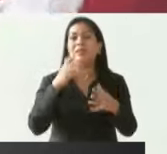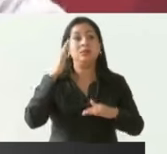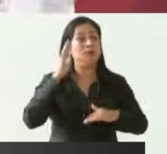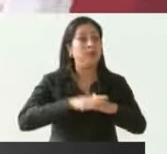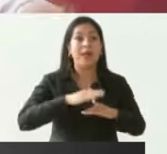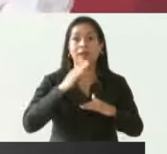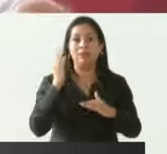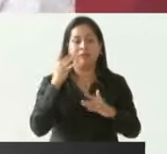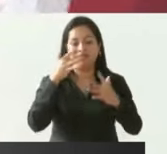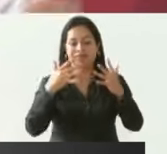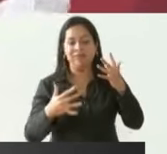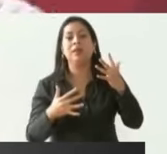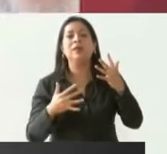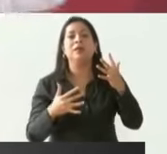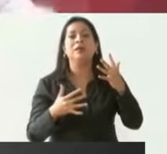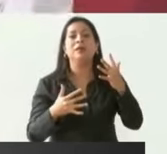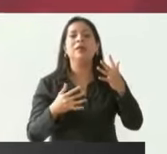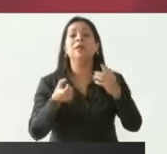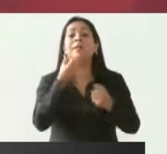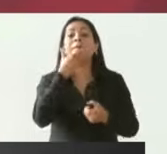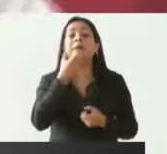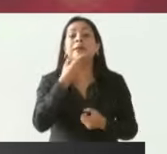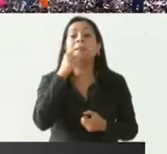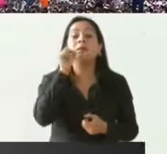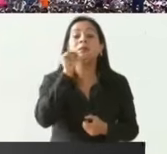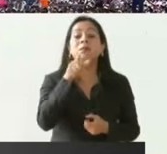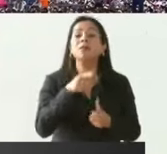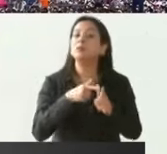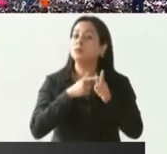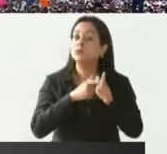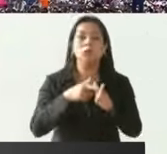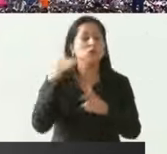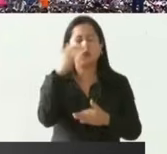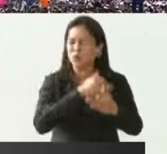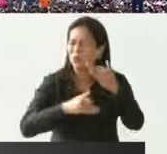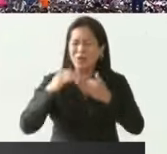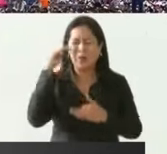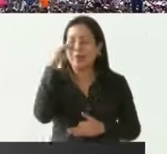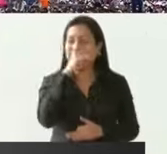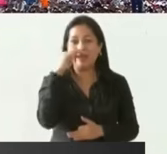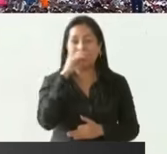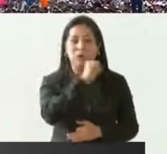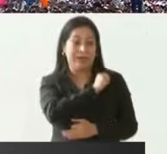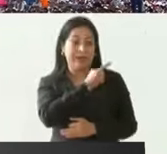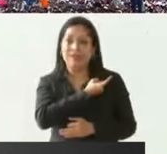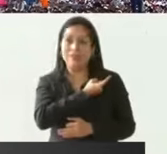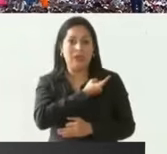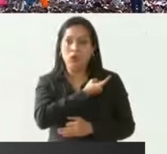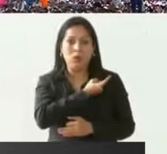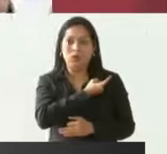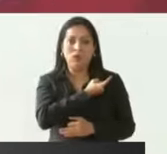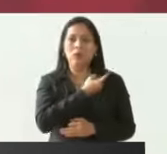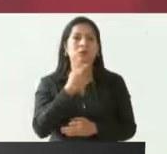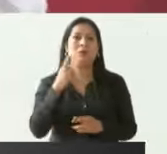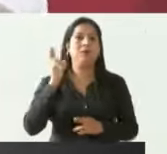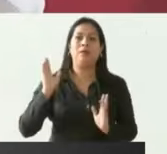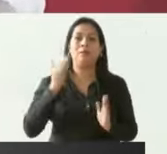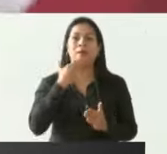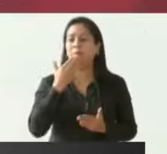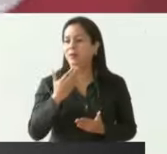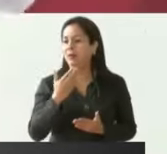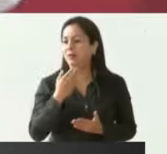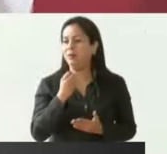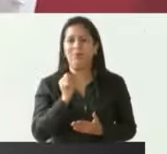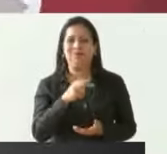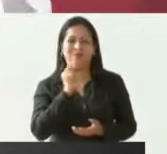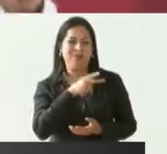faltar los medicamentos y todo gratuito porque la salud no es un privilegio es un derecho